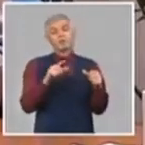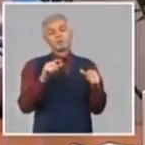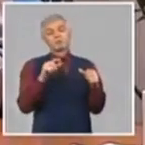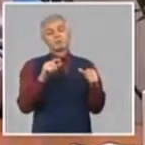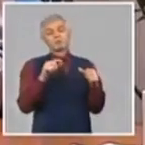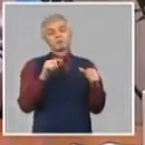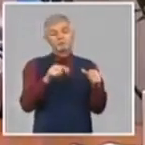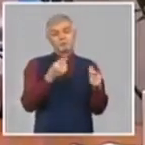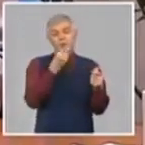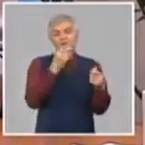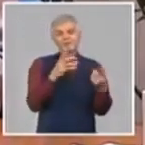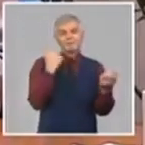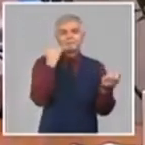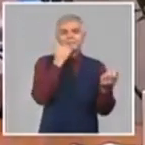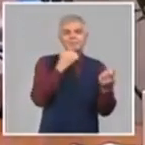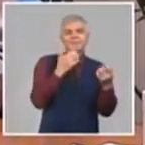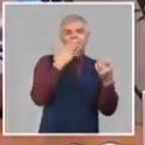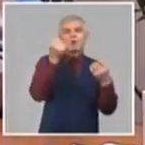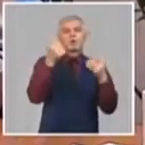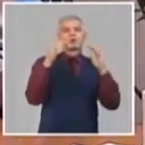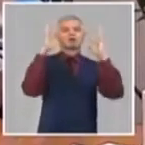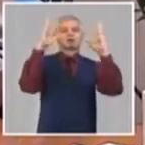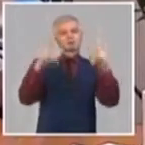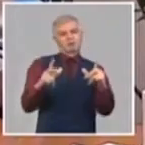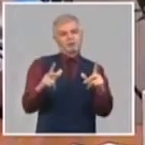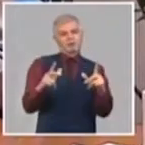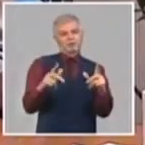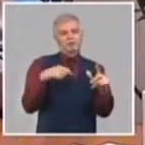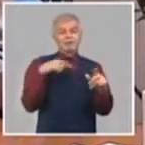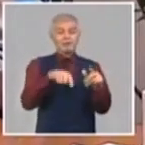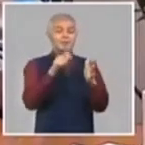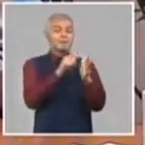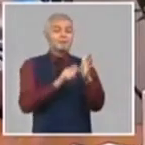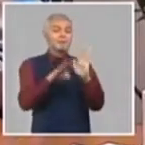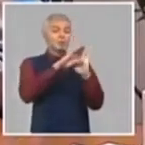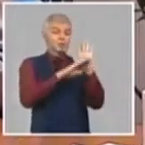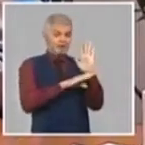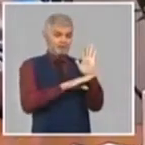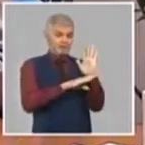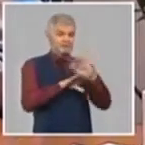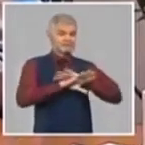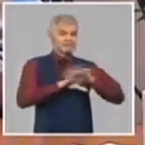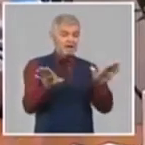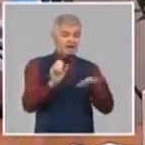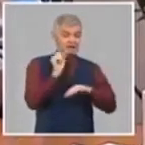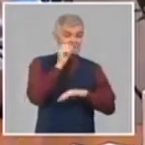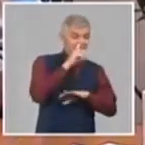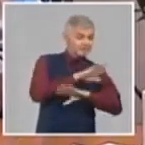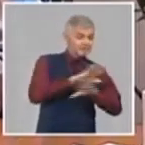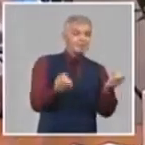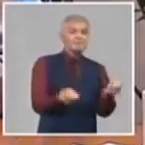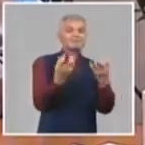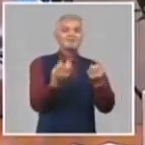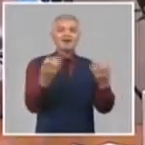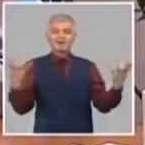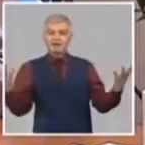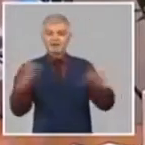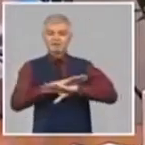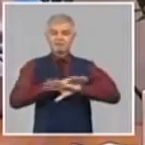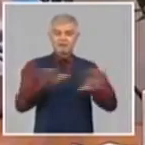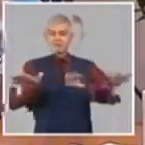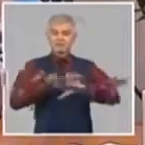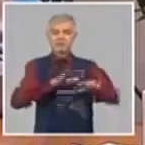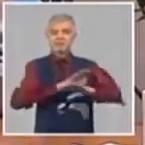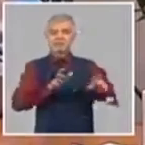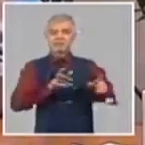un mayor impacto. Y dentro de este programa nosotros aspiramos con el cierre de la campaña de primavera, cubrir las 10.000 hectáreas